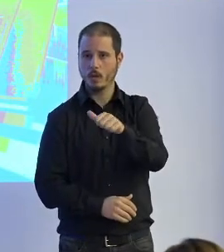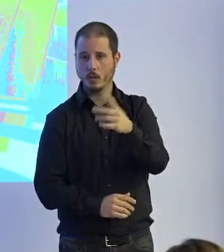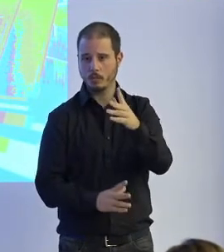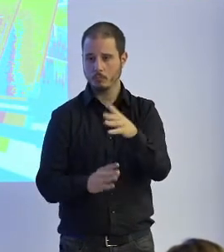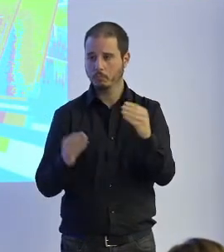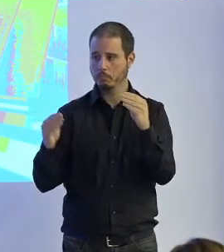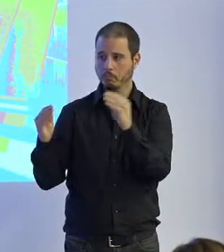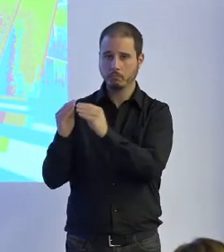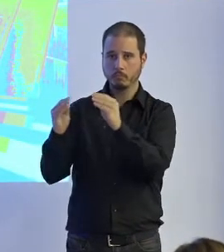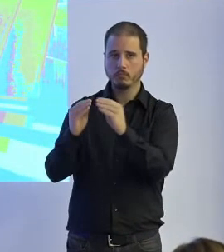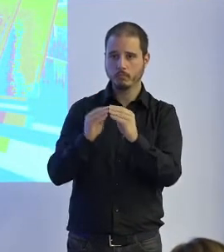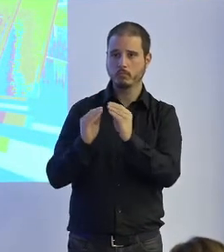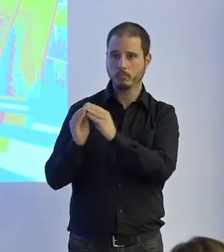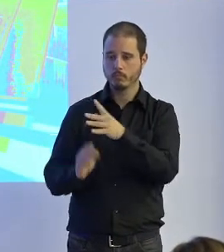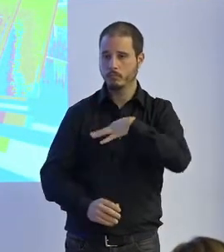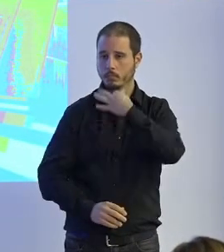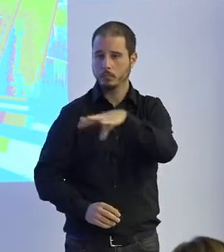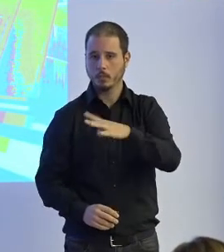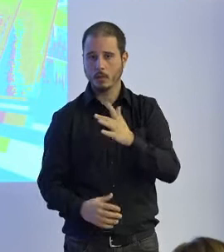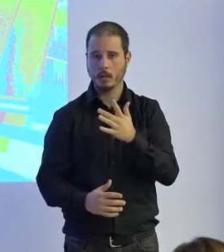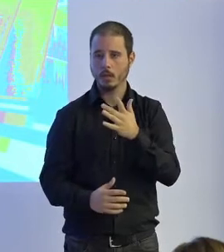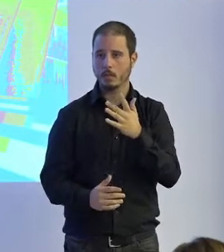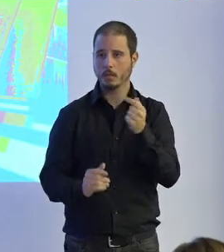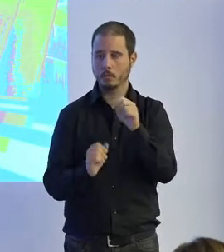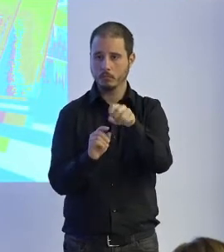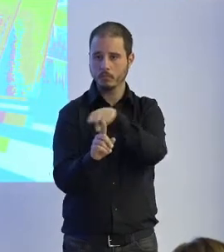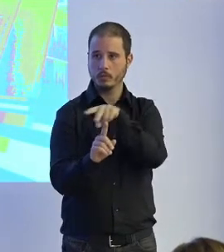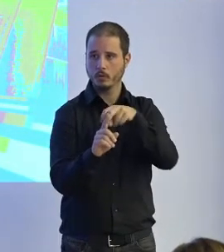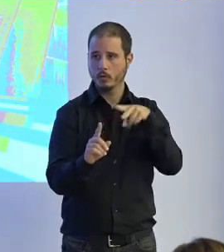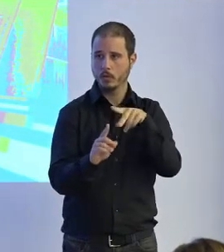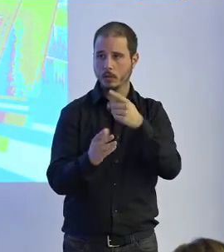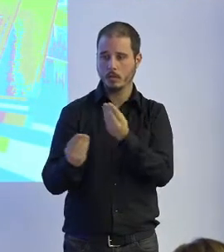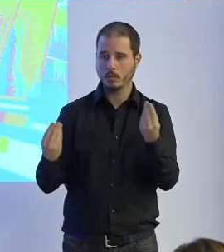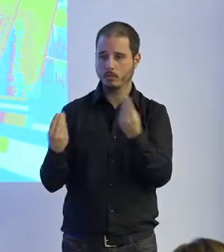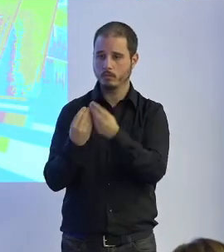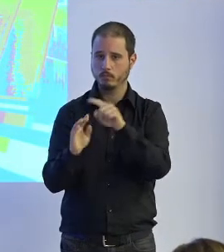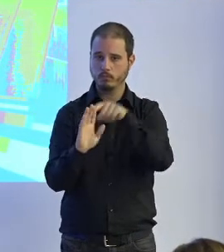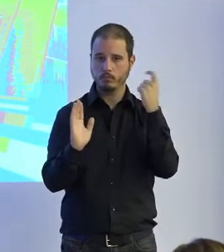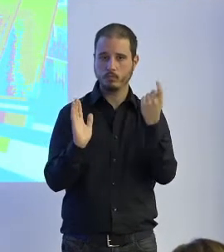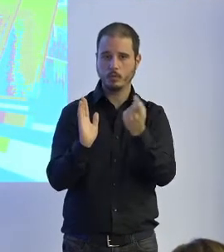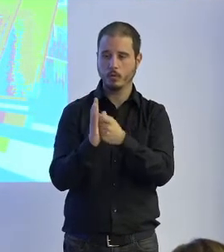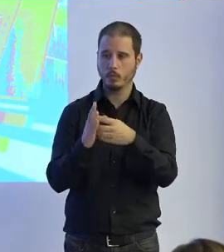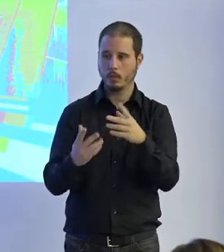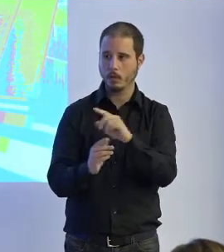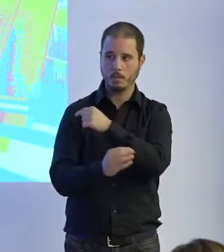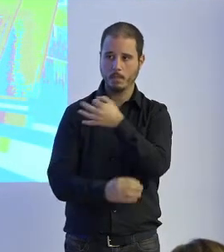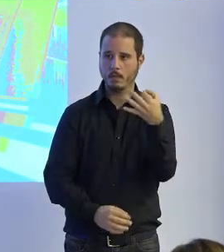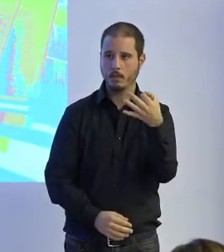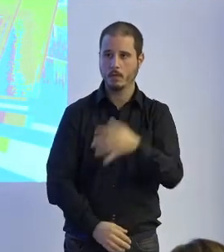compatibles y porque las materias y los enfoques se complementan genial, se complementan estupendamente.